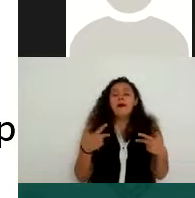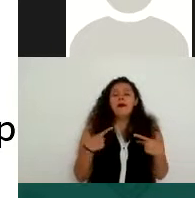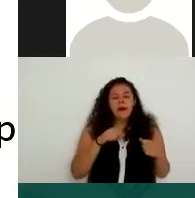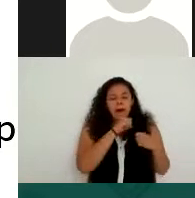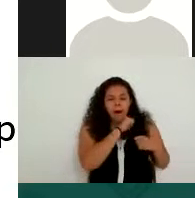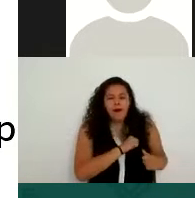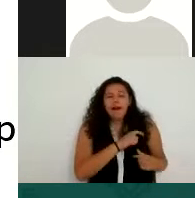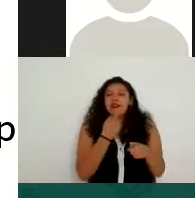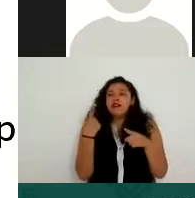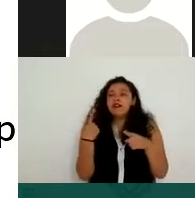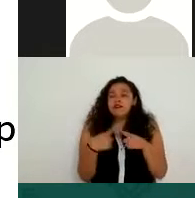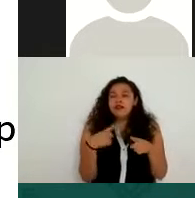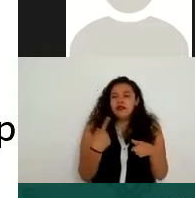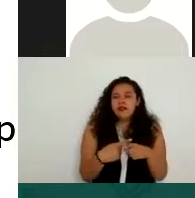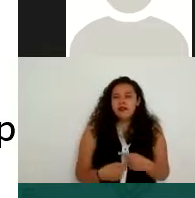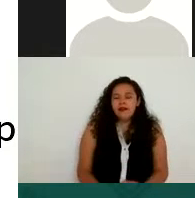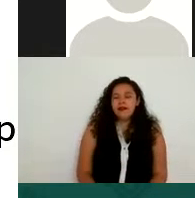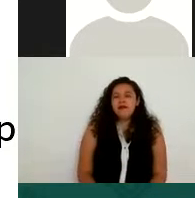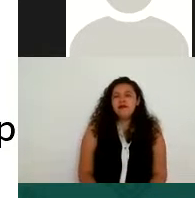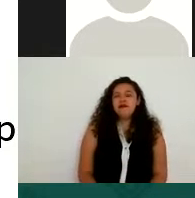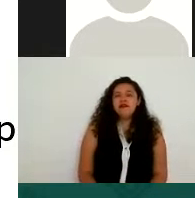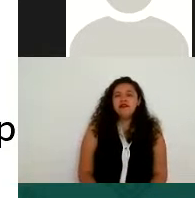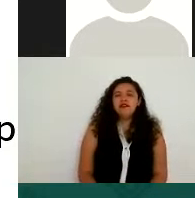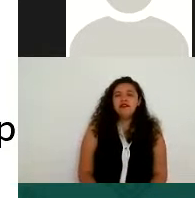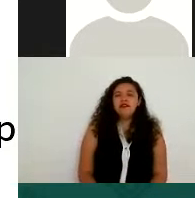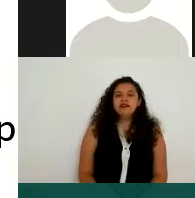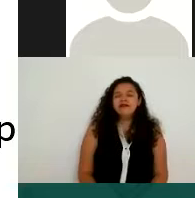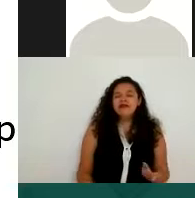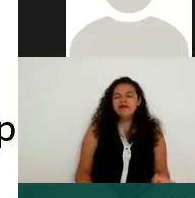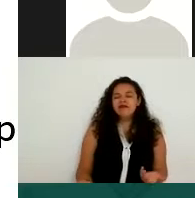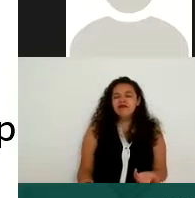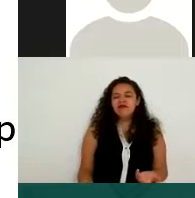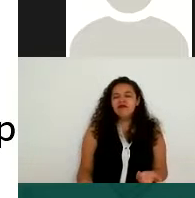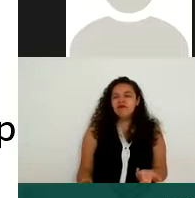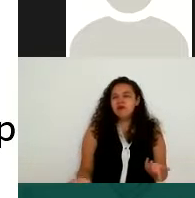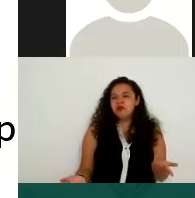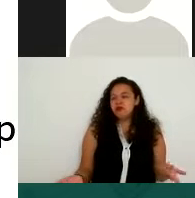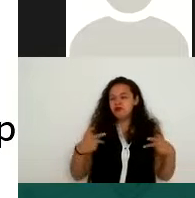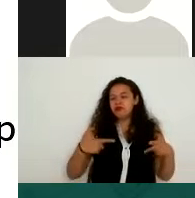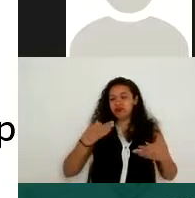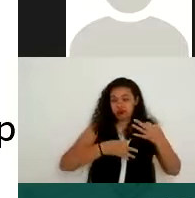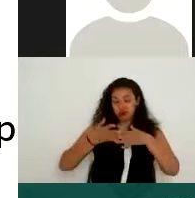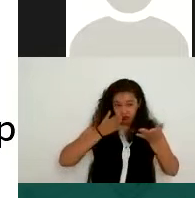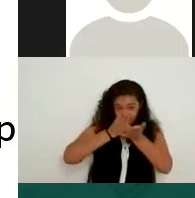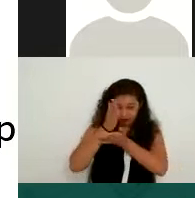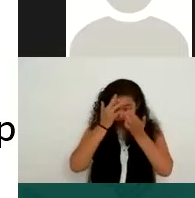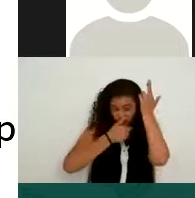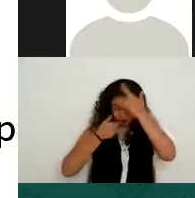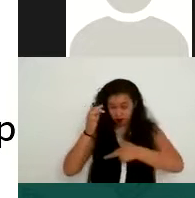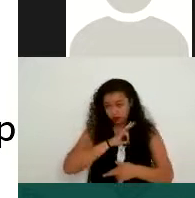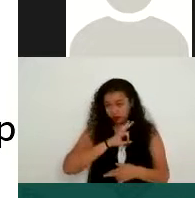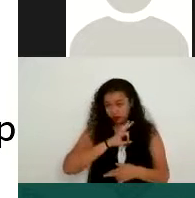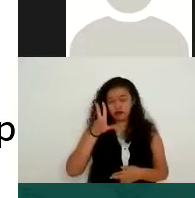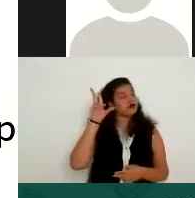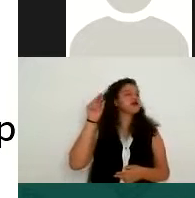datos, de estas bases de datos, de todo, no son abiertas a todos, ¿no? Sino de